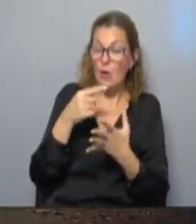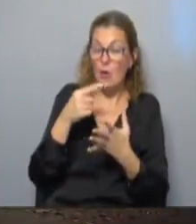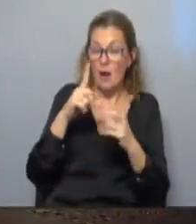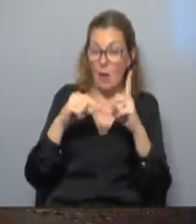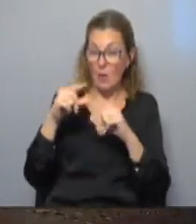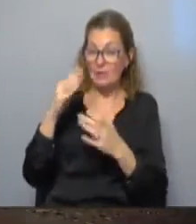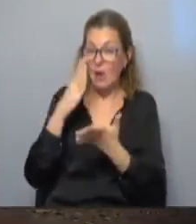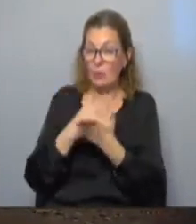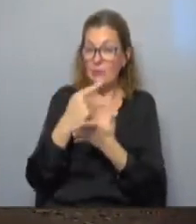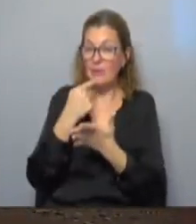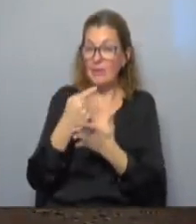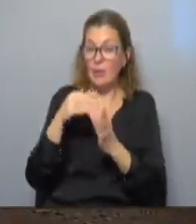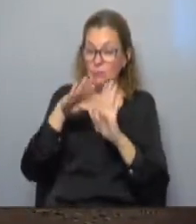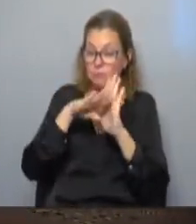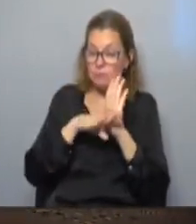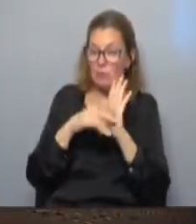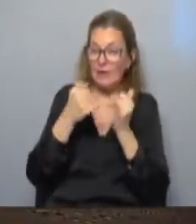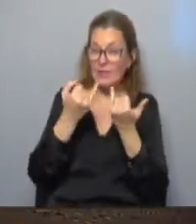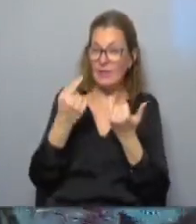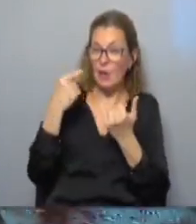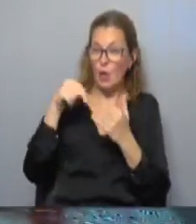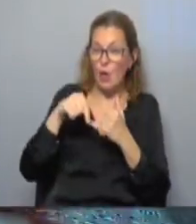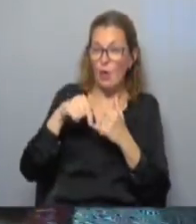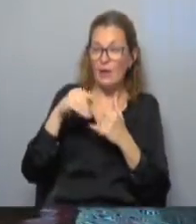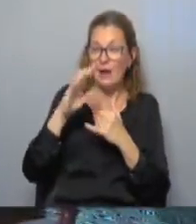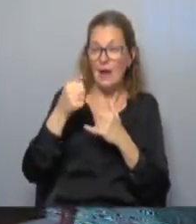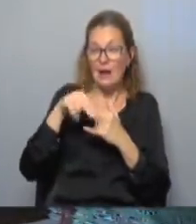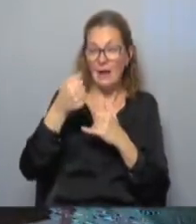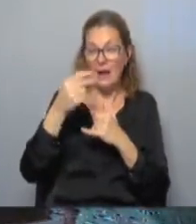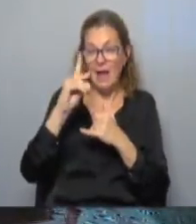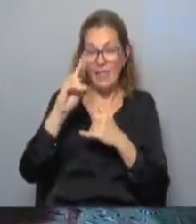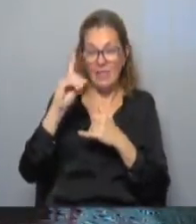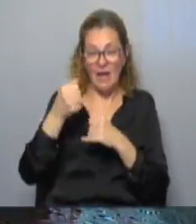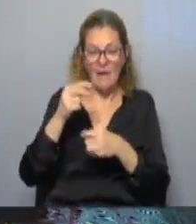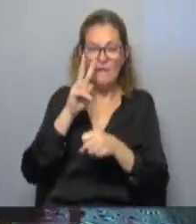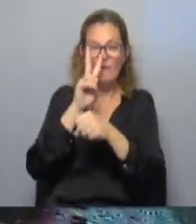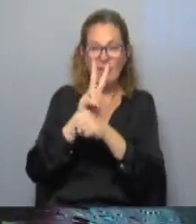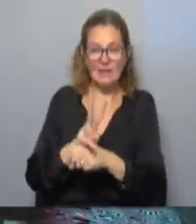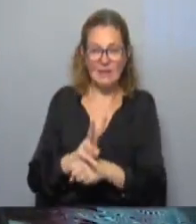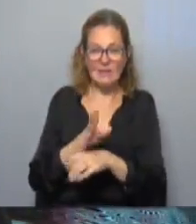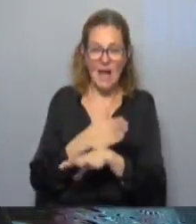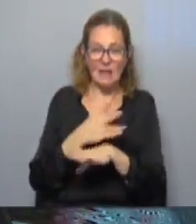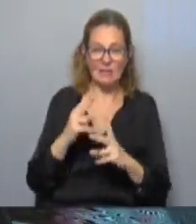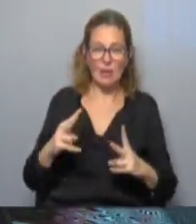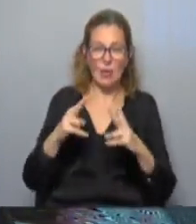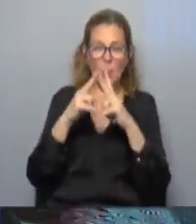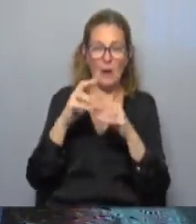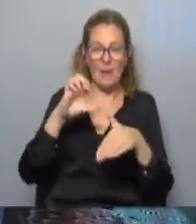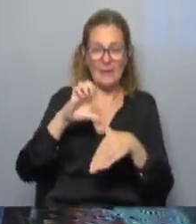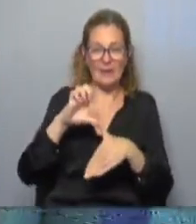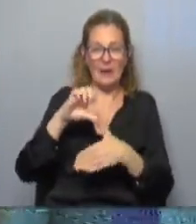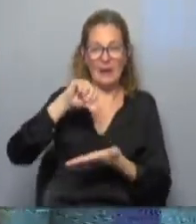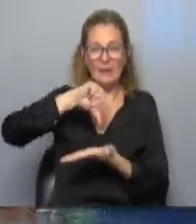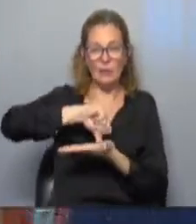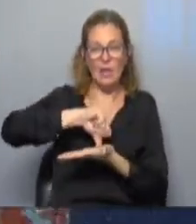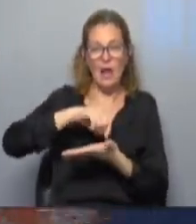tuvo una agitada agenda en el día de hoy en Canadá donde está de visita previo a su participación en la cumbre de las Américas en la ciudad